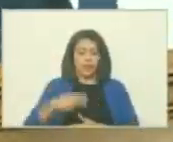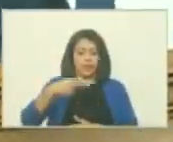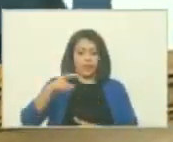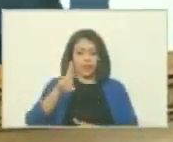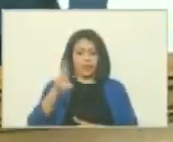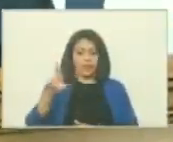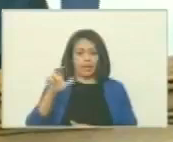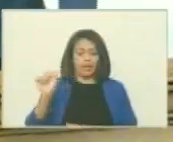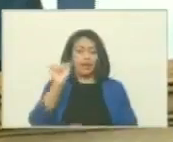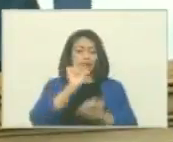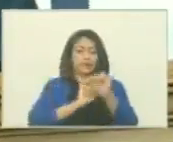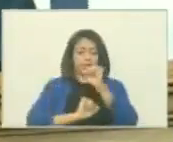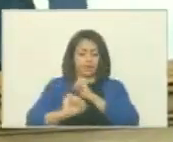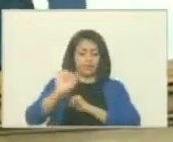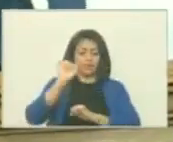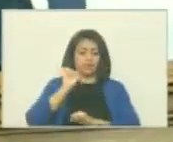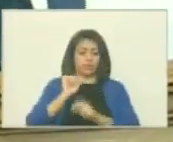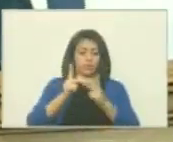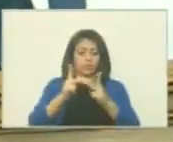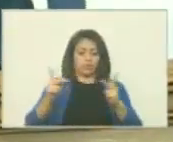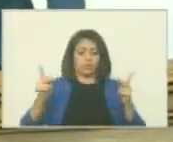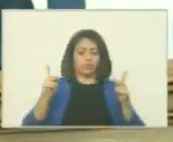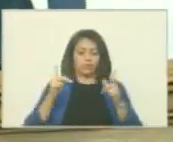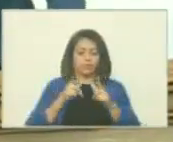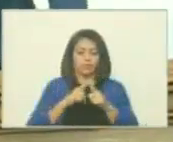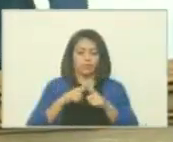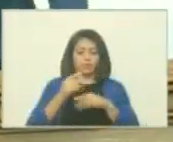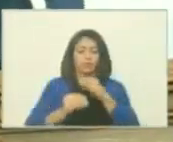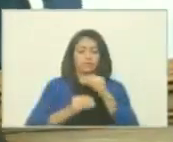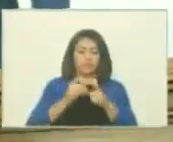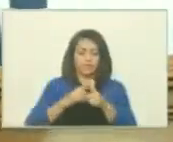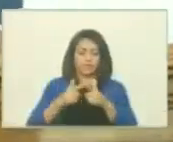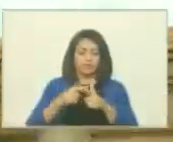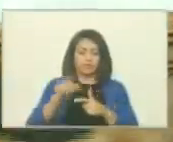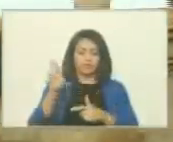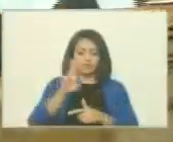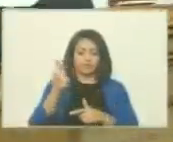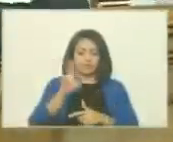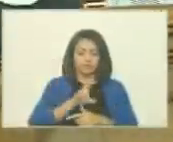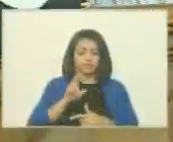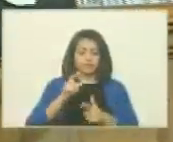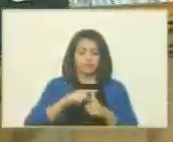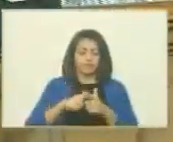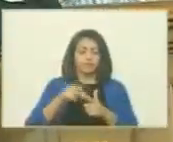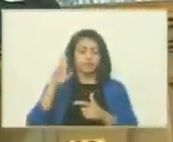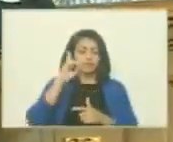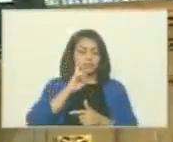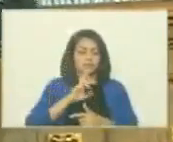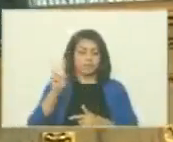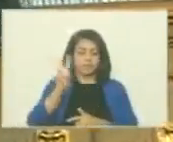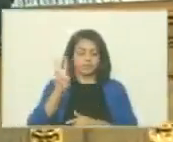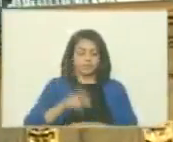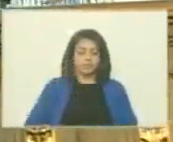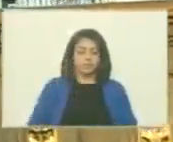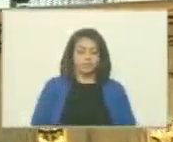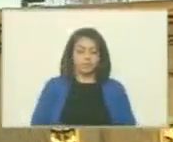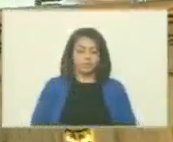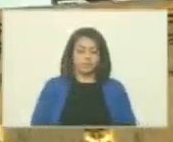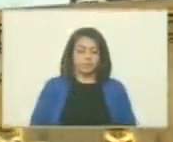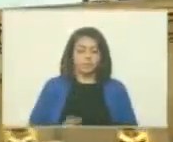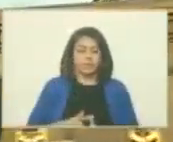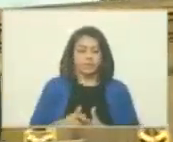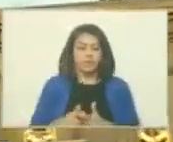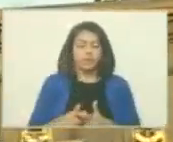como Defensor Público General de la República Bolivariana de Venezuela. Pues,